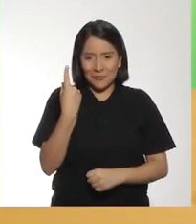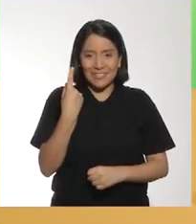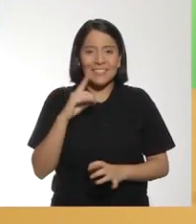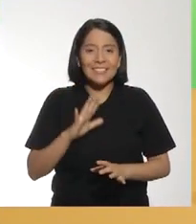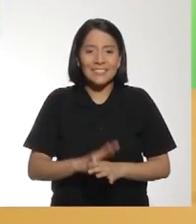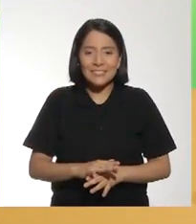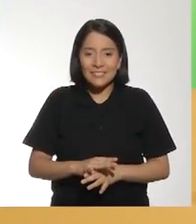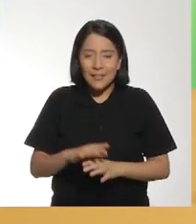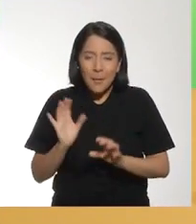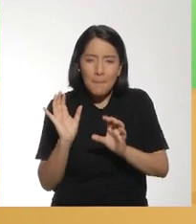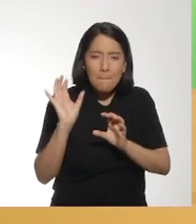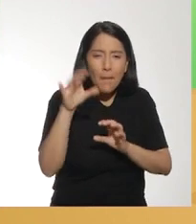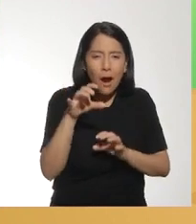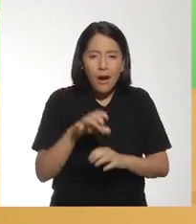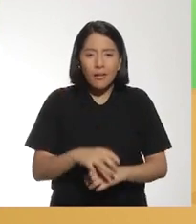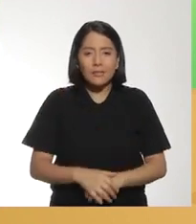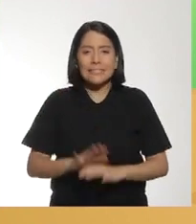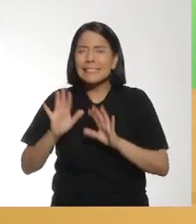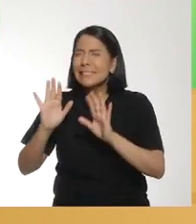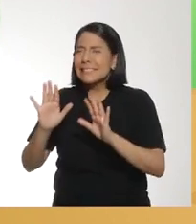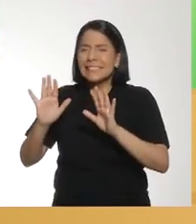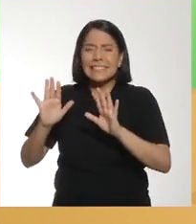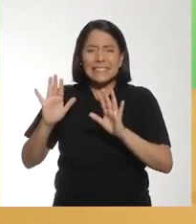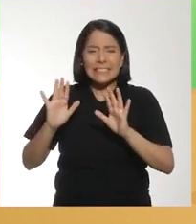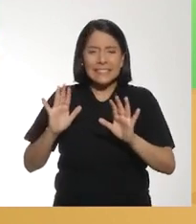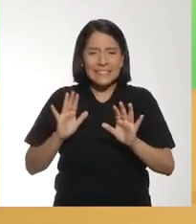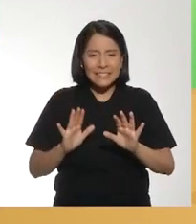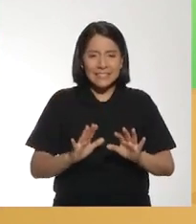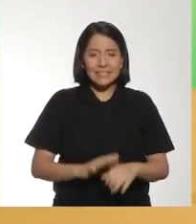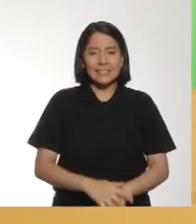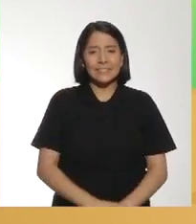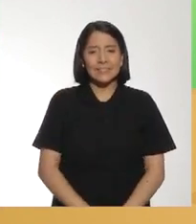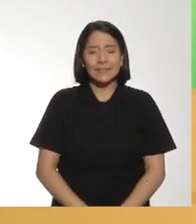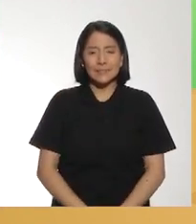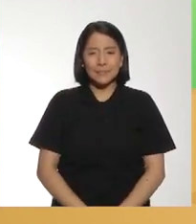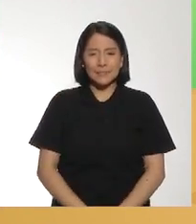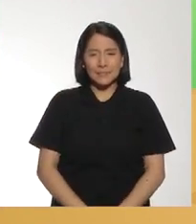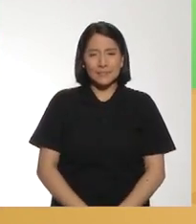Ya, una Date ¡Ya!